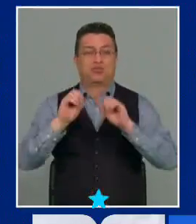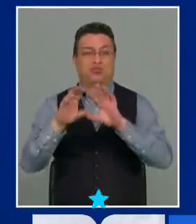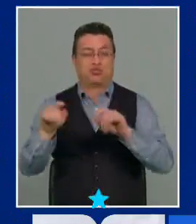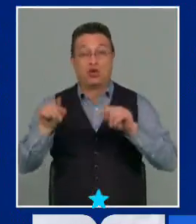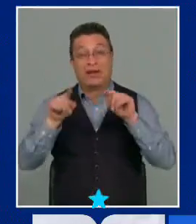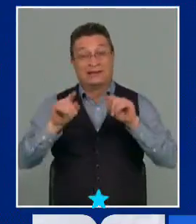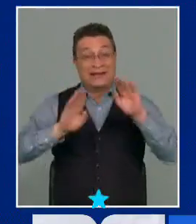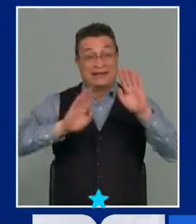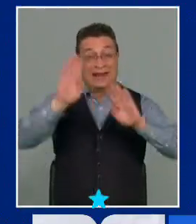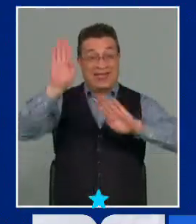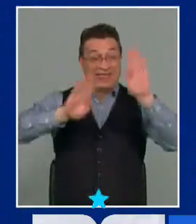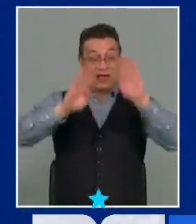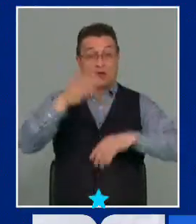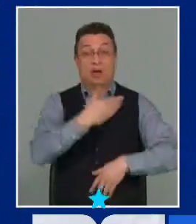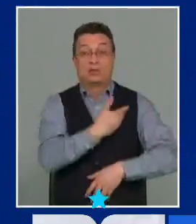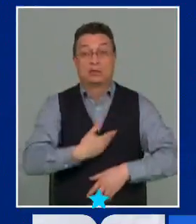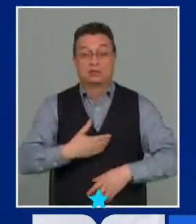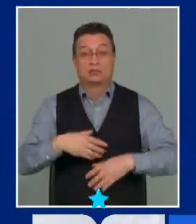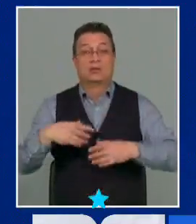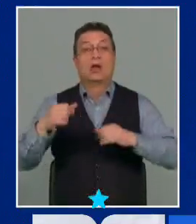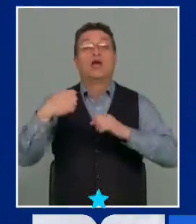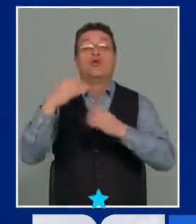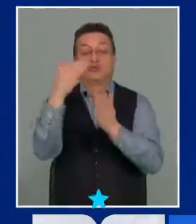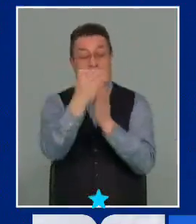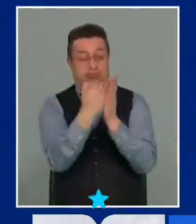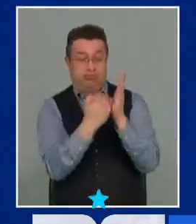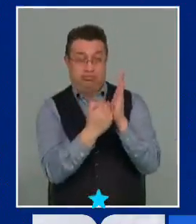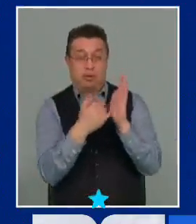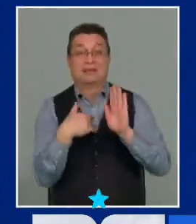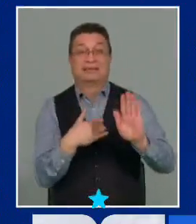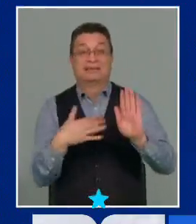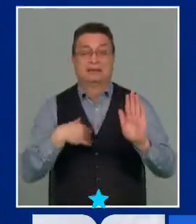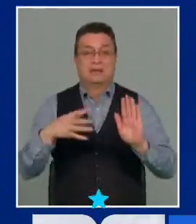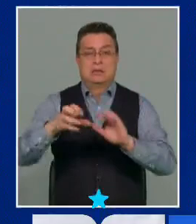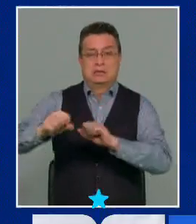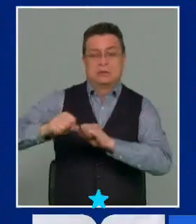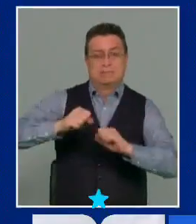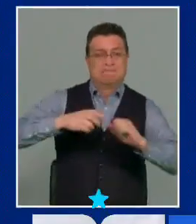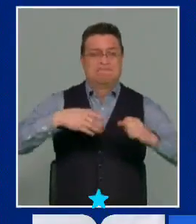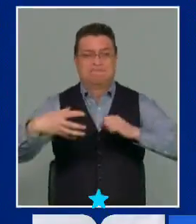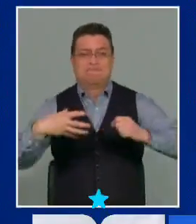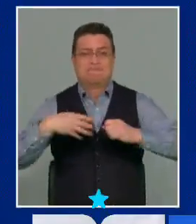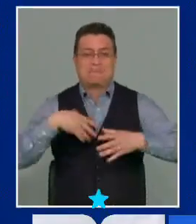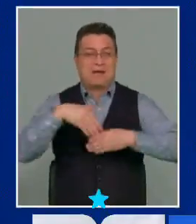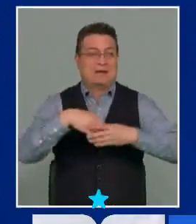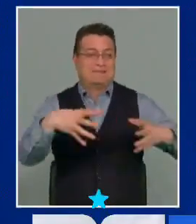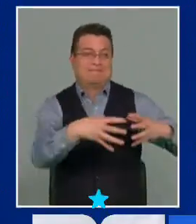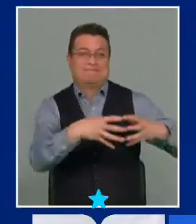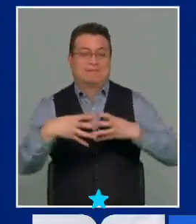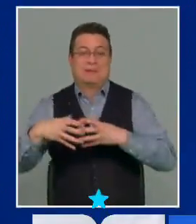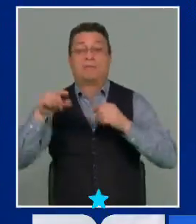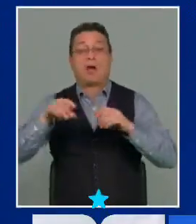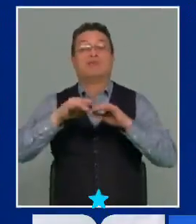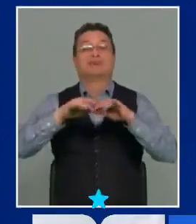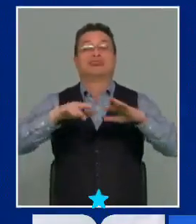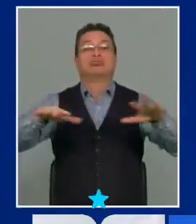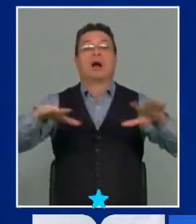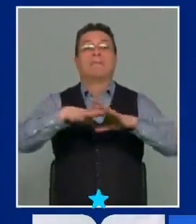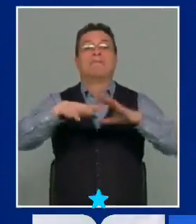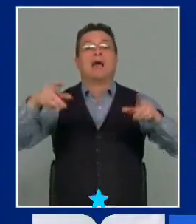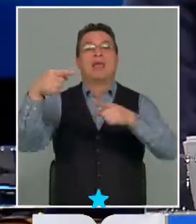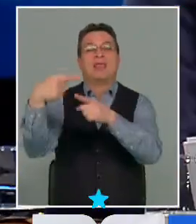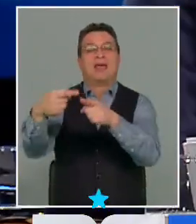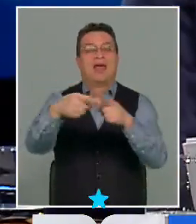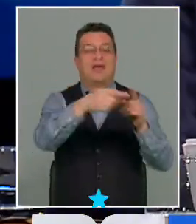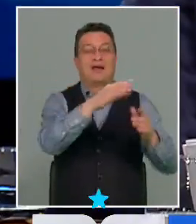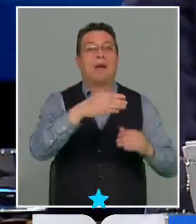tanto, esos candidatos presidenciales tironean su lista. Por lo tanto, cuando se ve la integración del Congreso de los Diputados, generalmente es más disperso, hay más pluralidad de quién